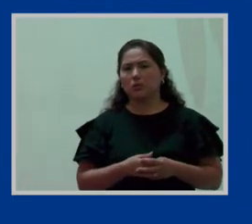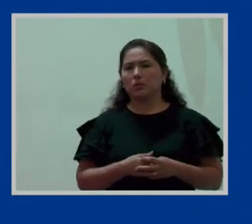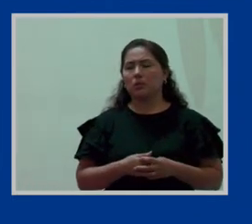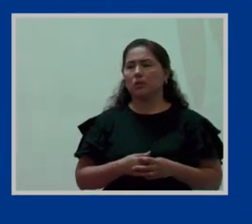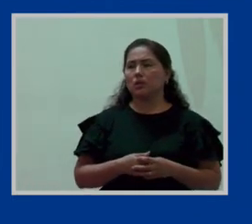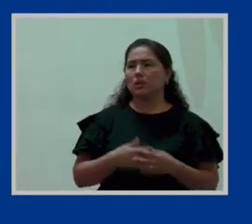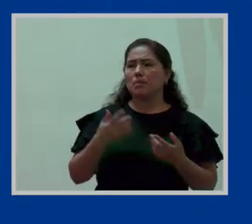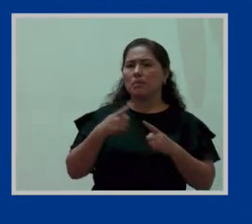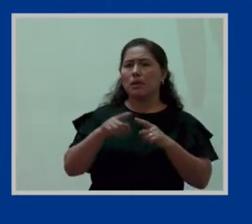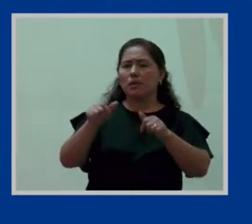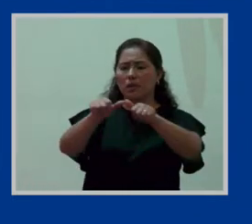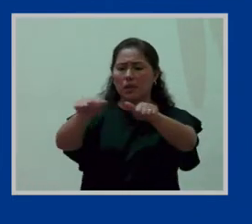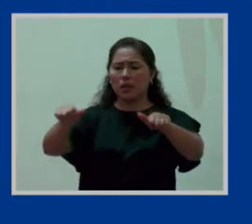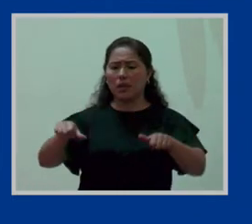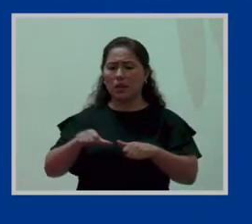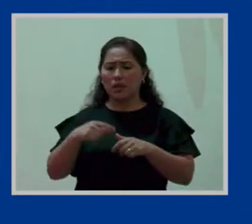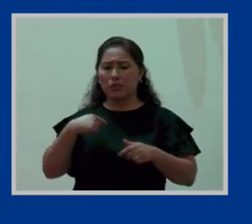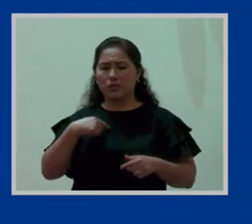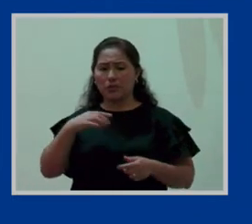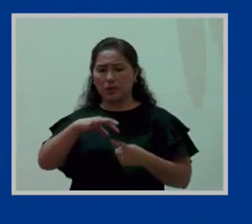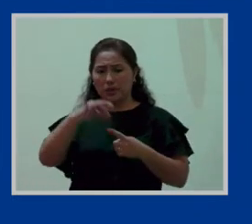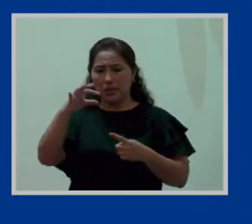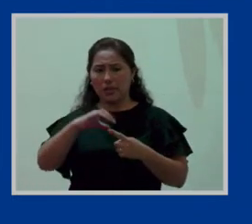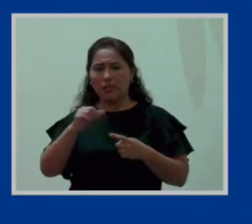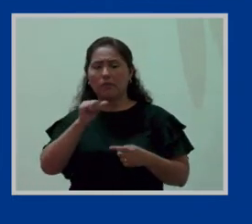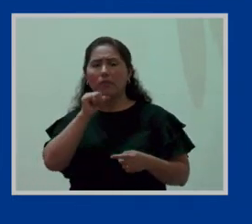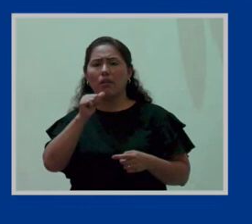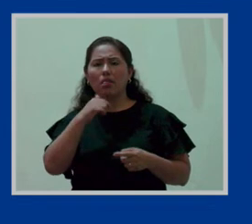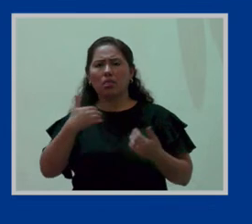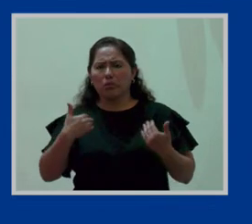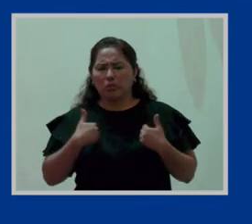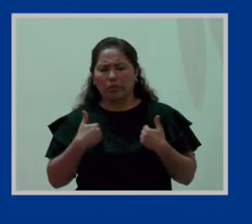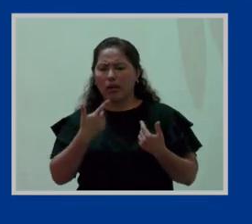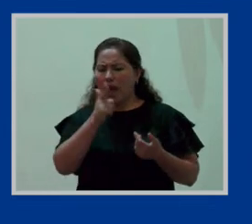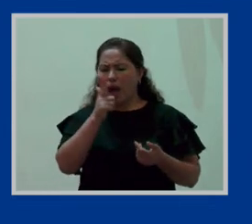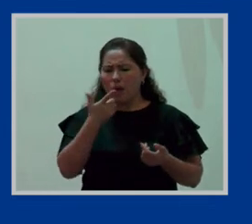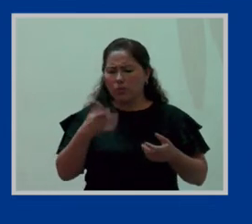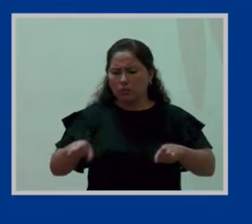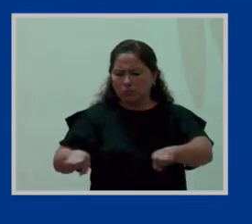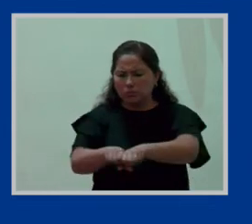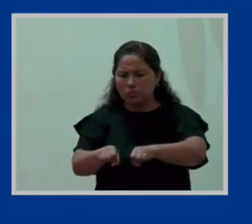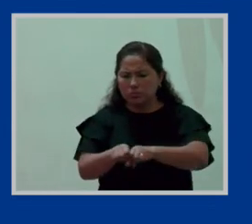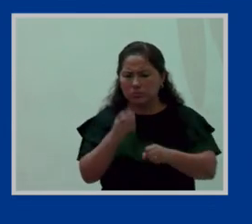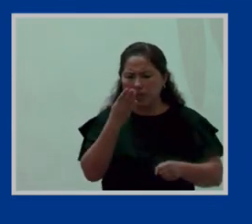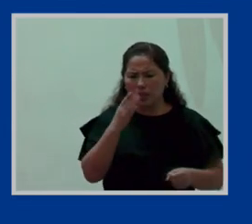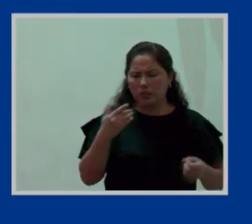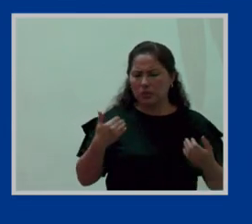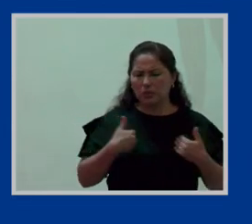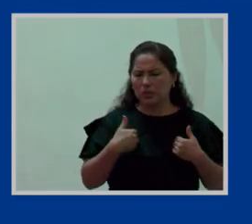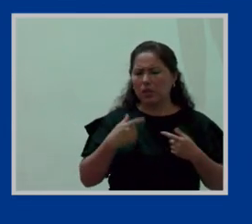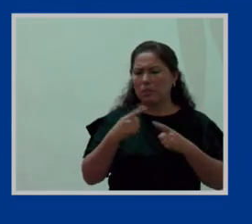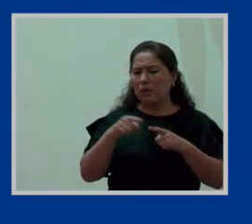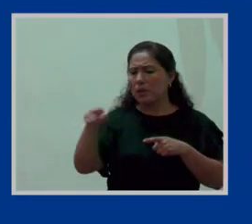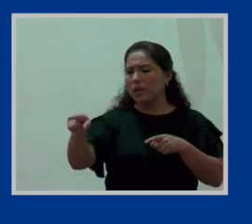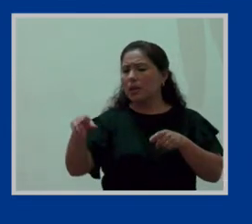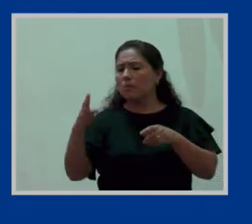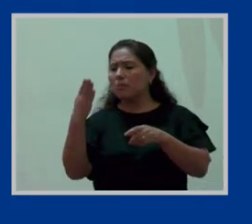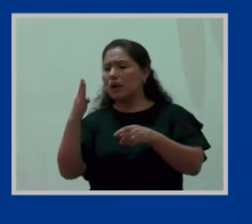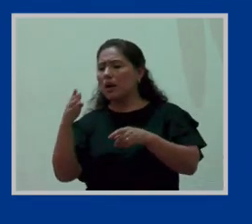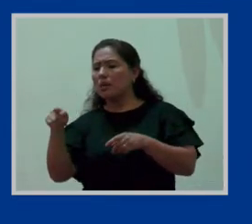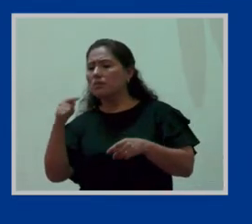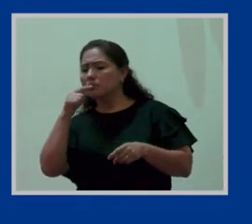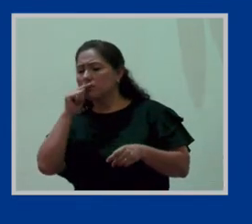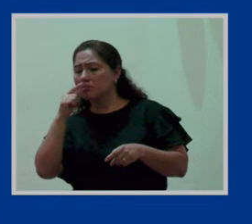En el área que hemos elegido no tengo punto de agua y desagüe, pero está un baño, el baño de señoras está al costado.